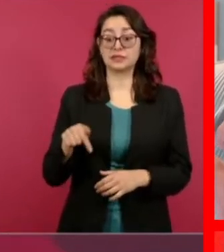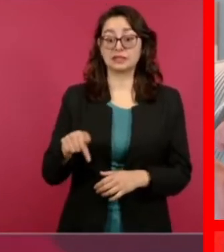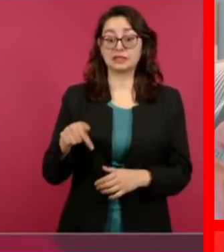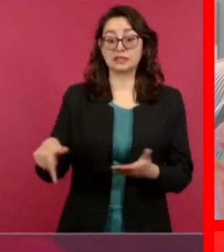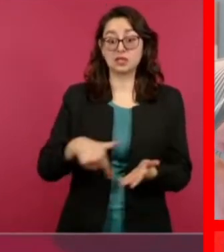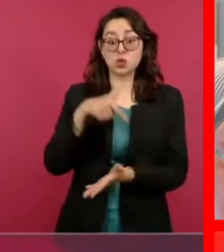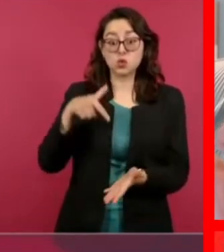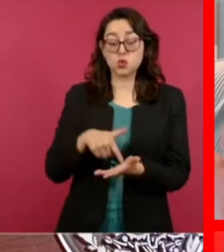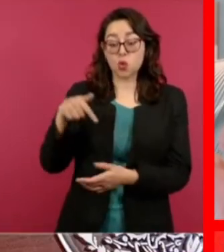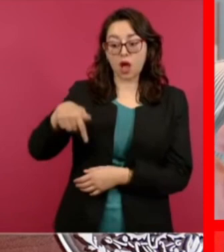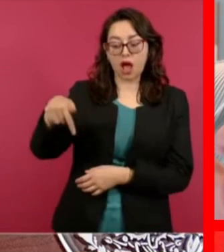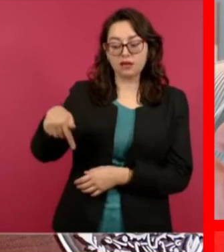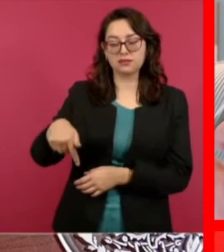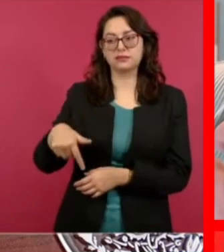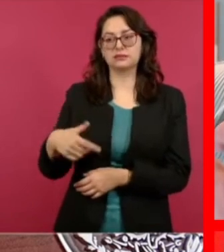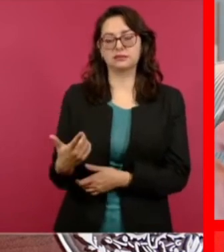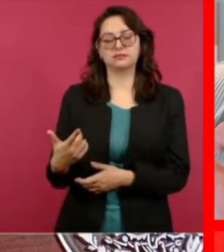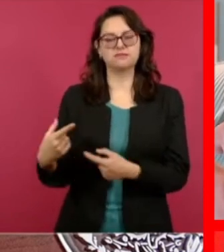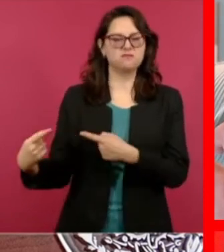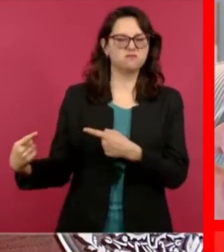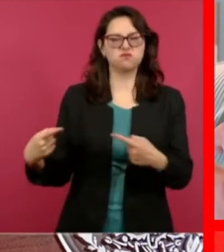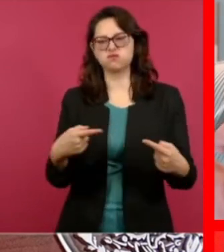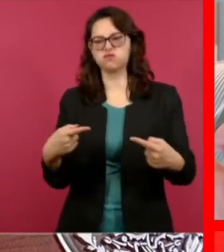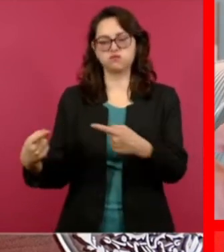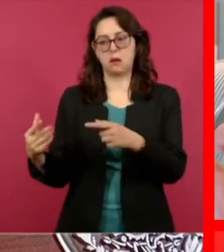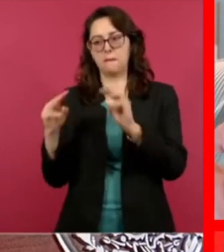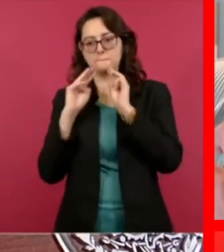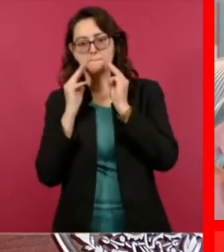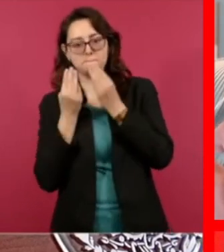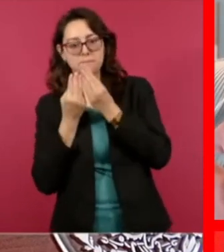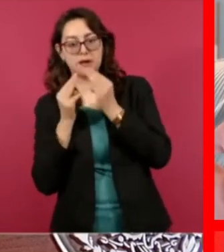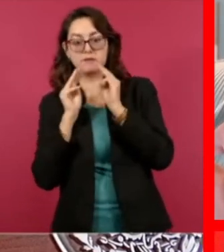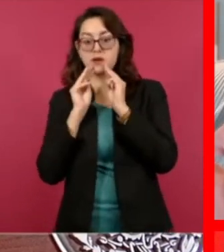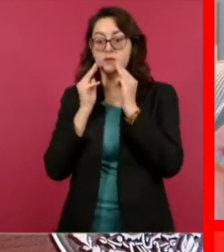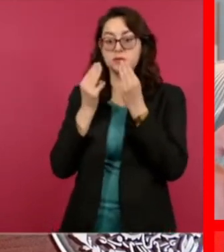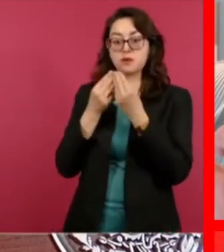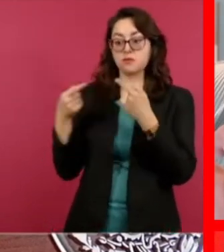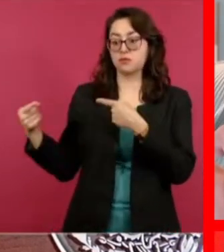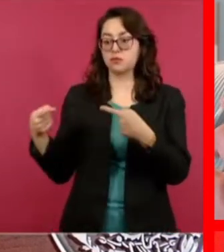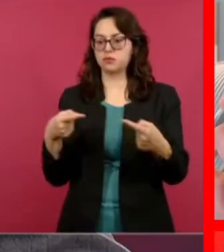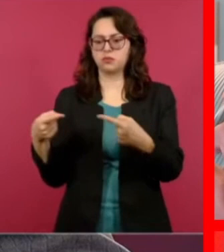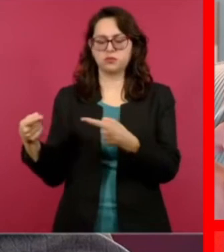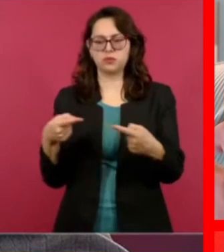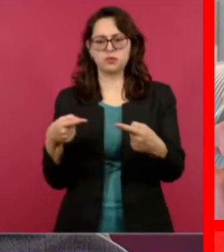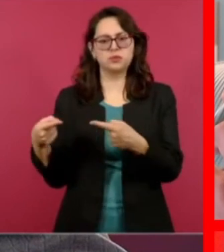últimamente han habido estos enfrentamientos, pero ha habido mucha propaganda.